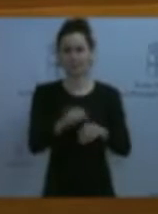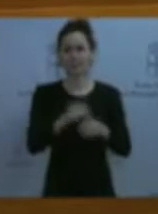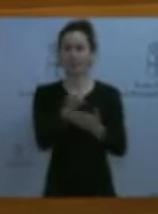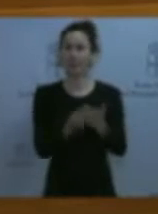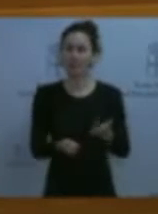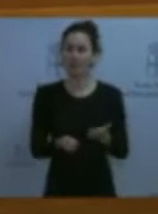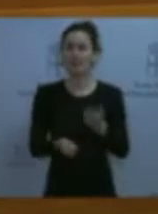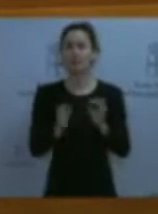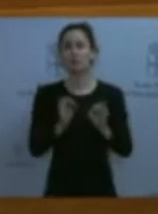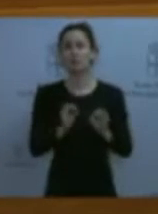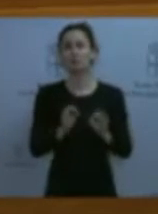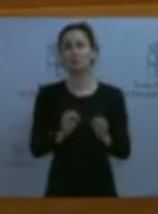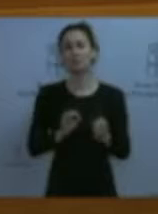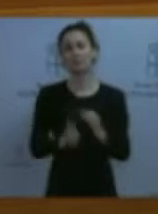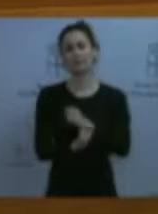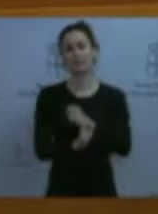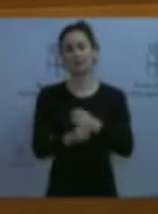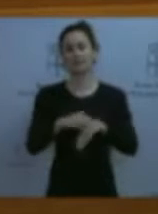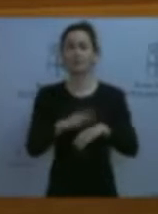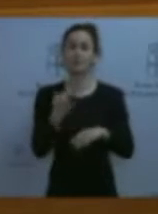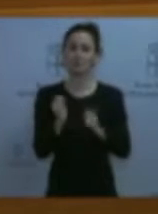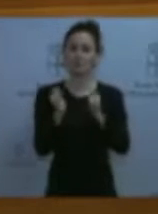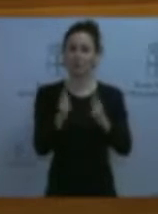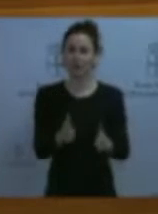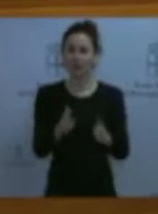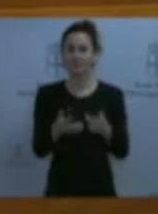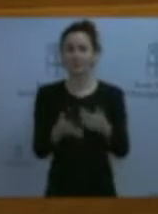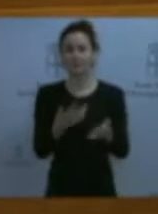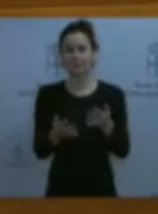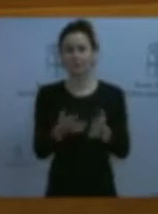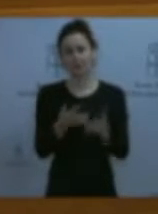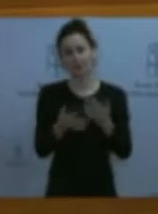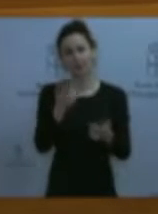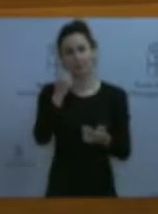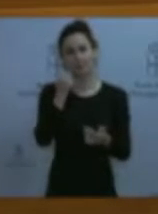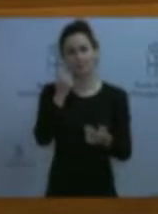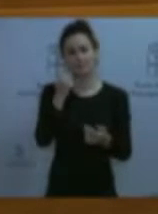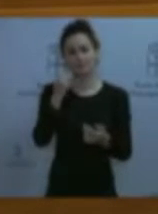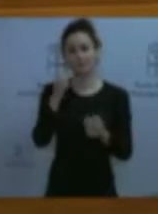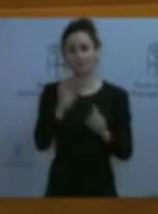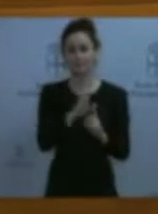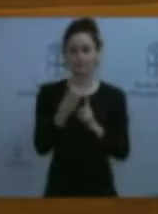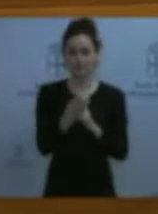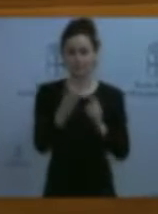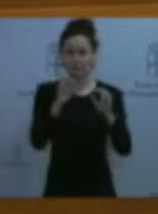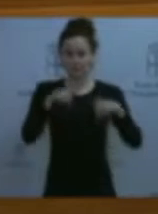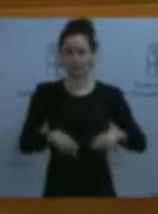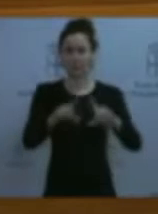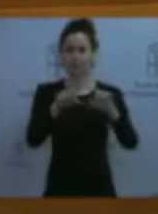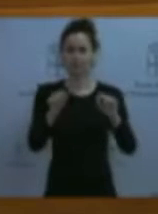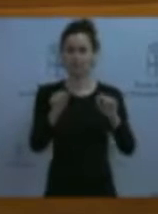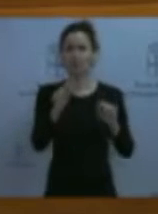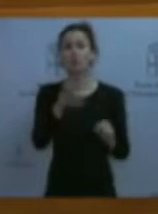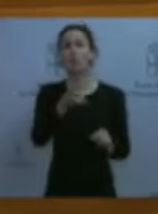estrategia que favorezca las artes tradicionales y artesanales de pesca asturiana y, además, defienda fuera de Asturias el reparto justo y